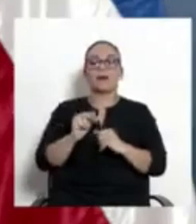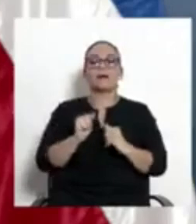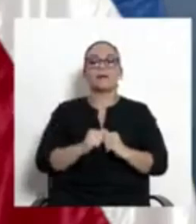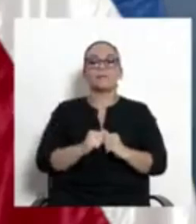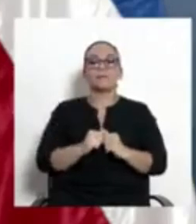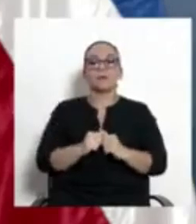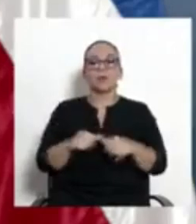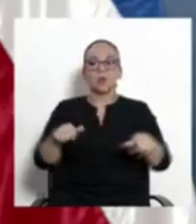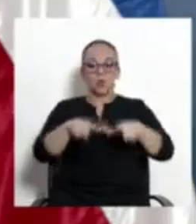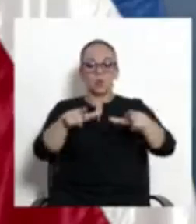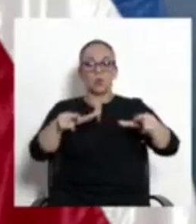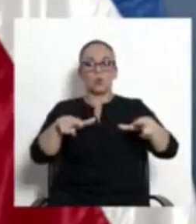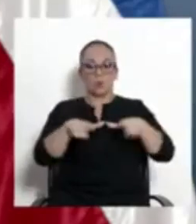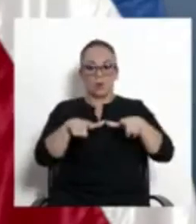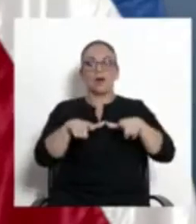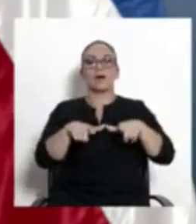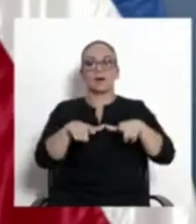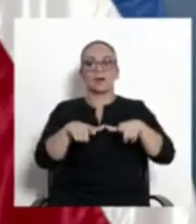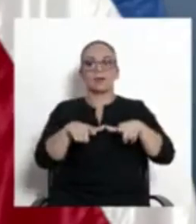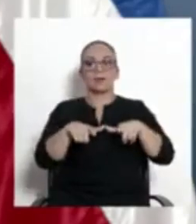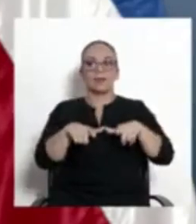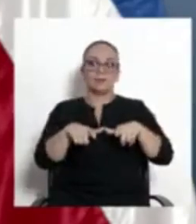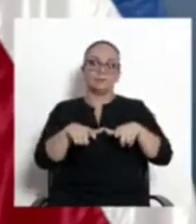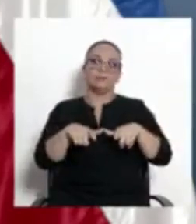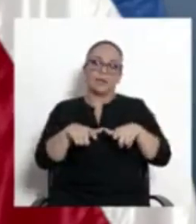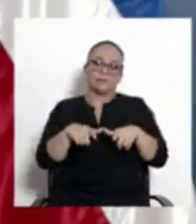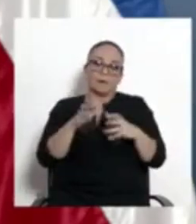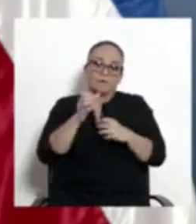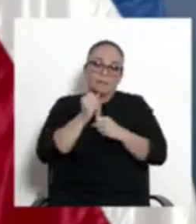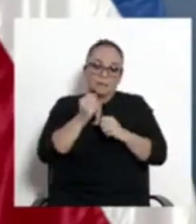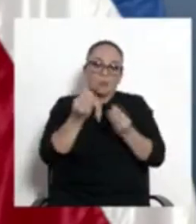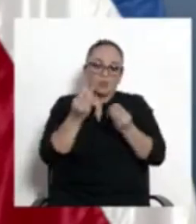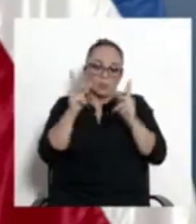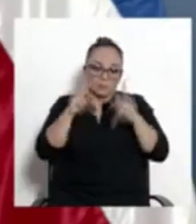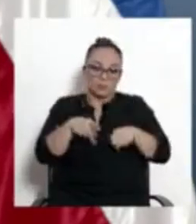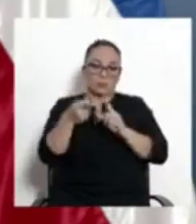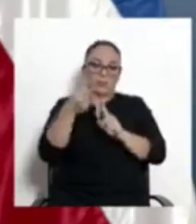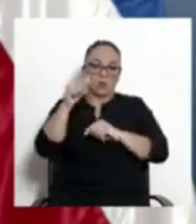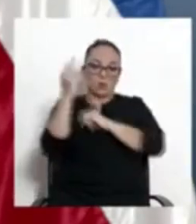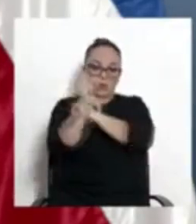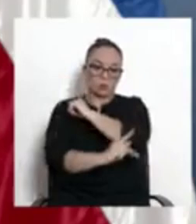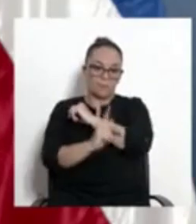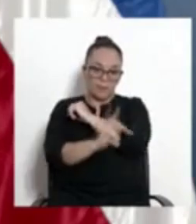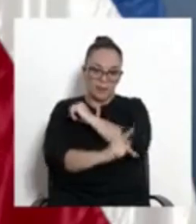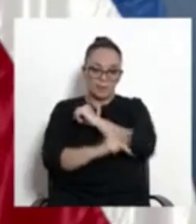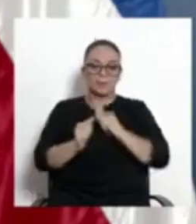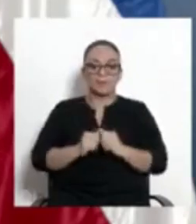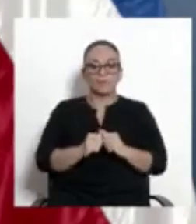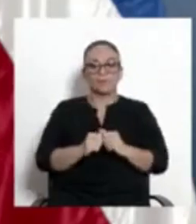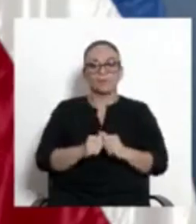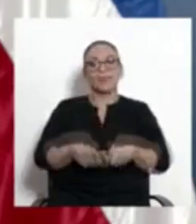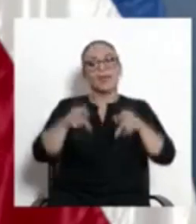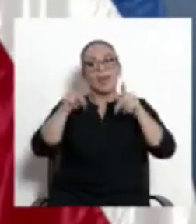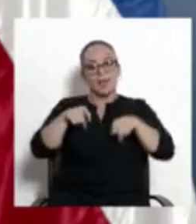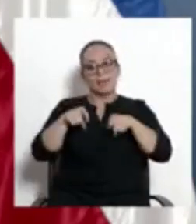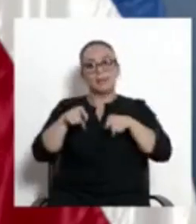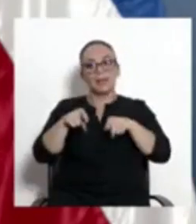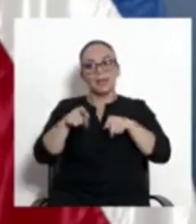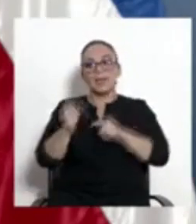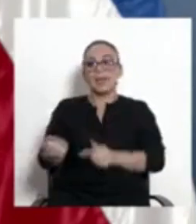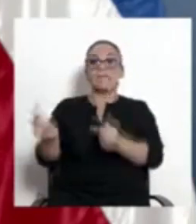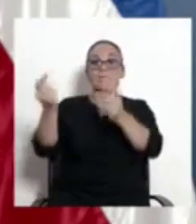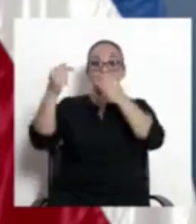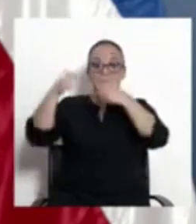migrantes, fundamentalmente gente que viene tratando, que pasa por Costa Rica